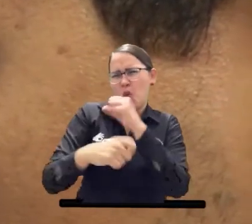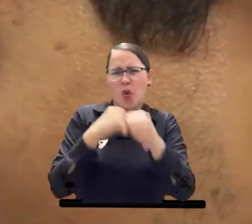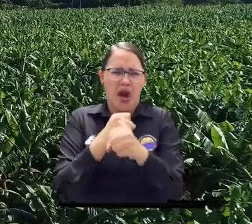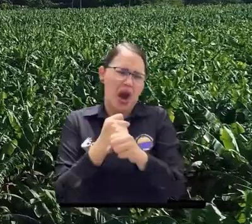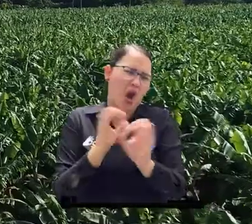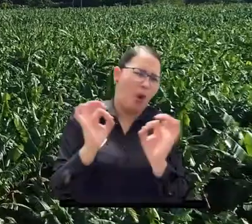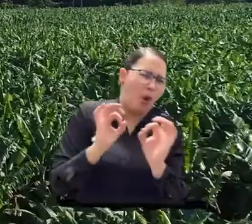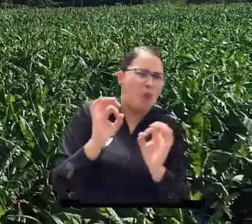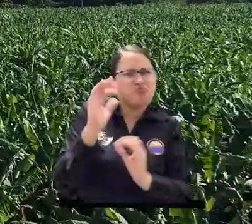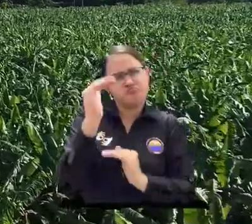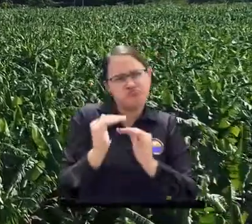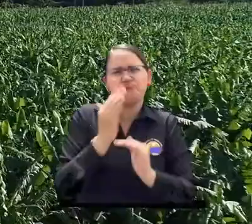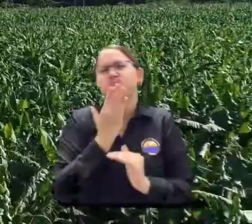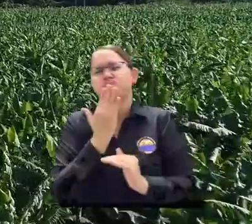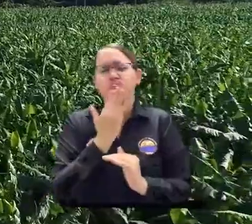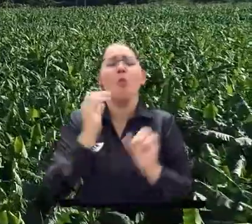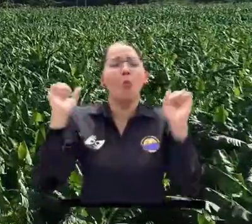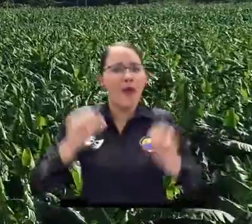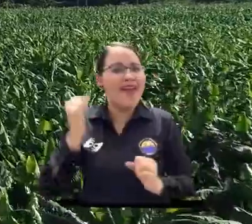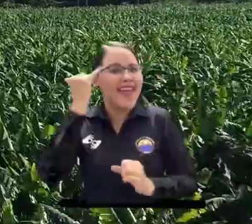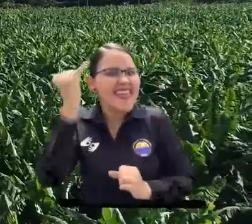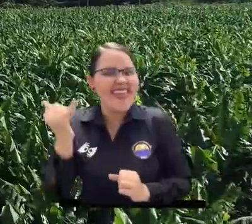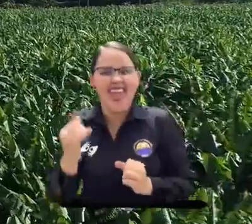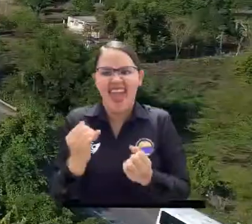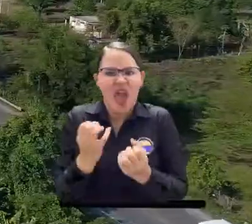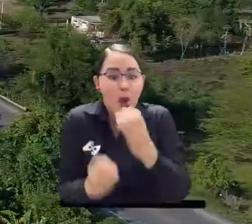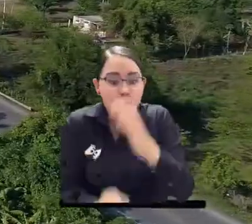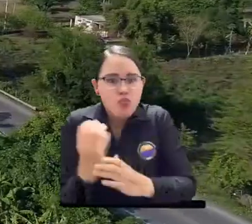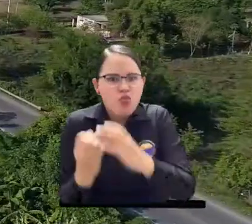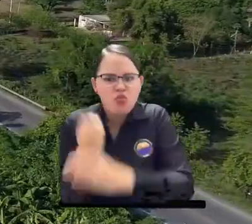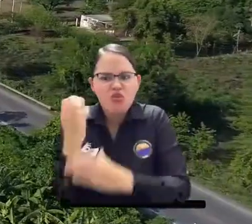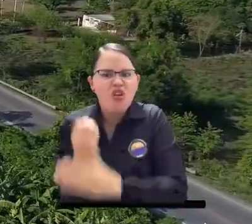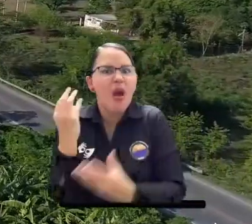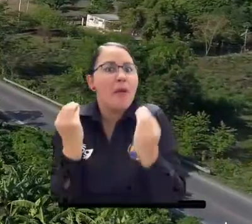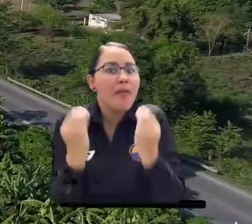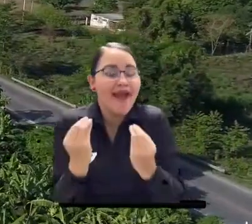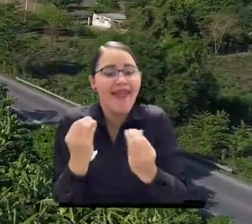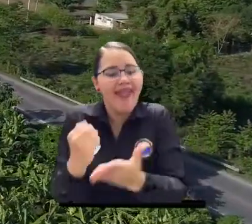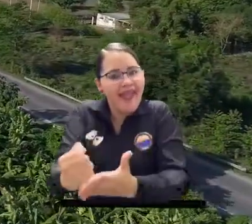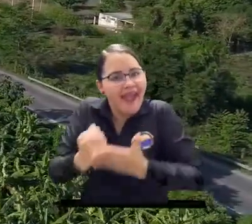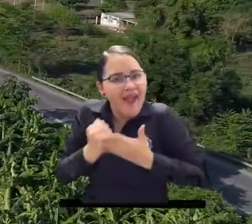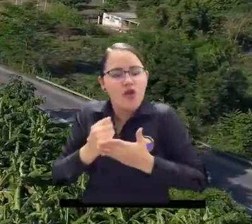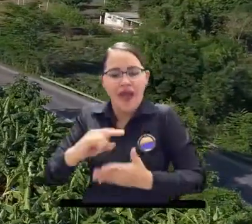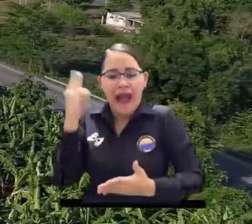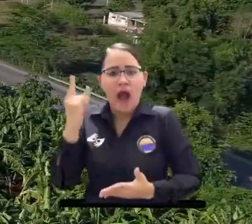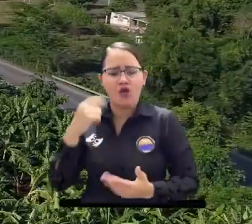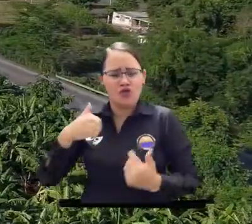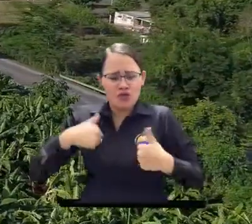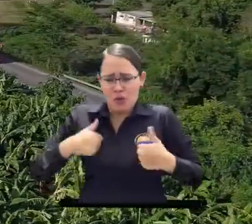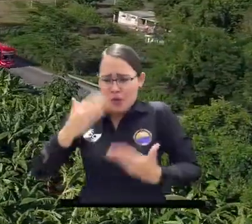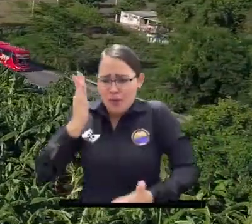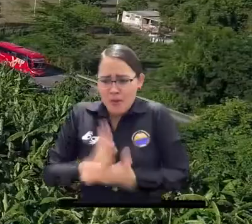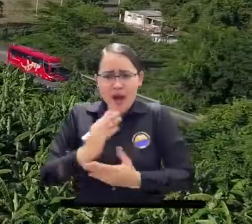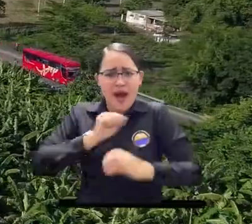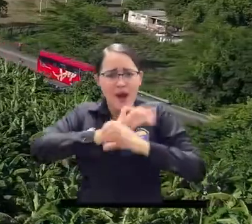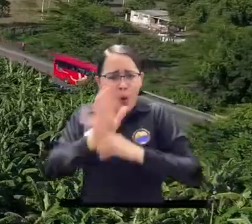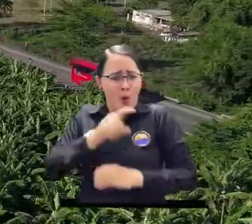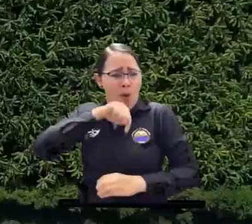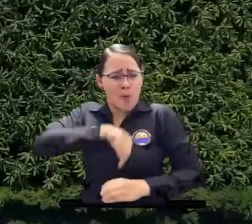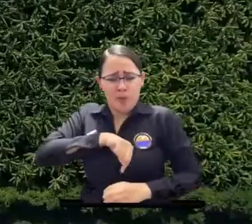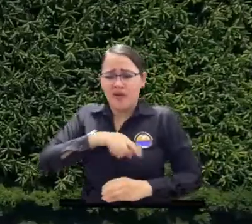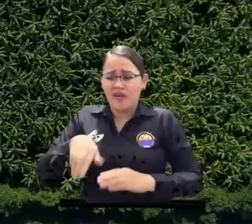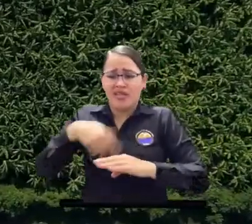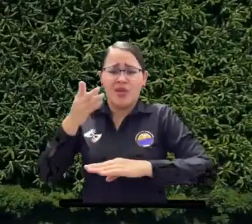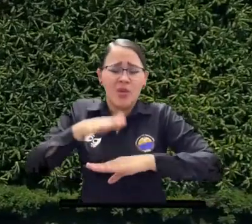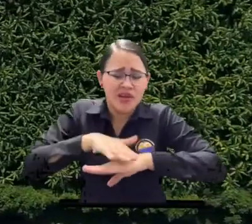dispositivos y prototipos que permitirán controlar algunas variables fisiológicas que tienen que ver con los efectos